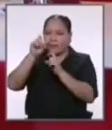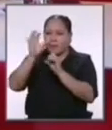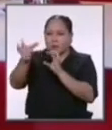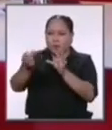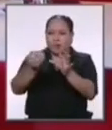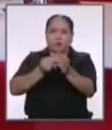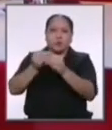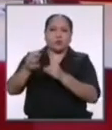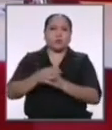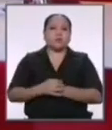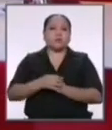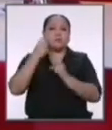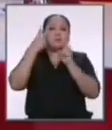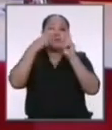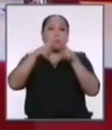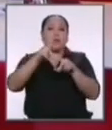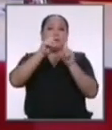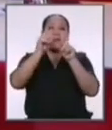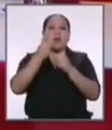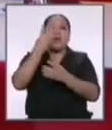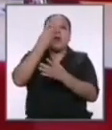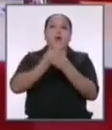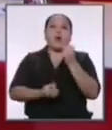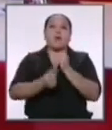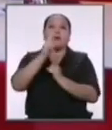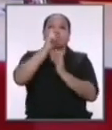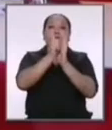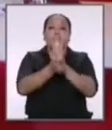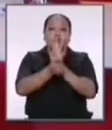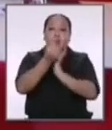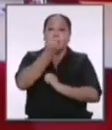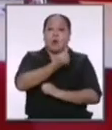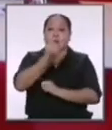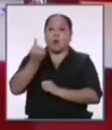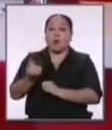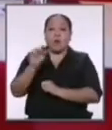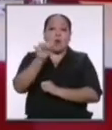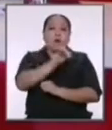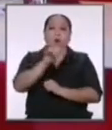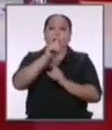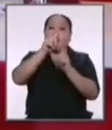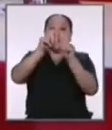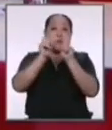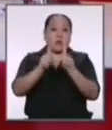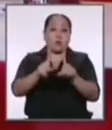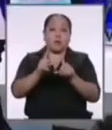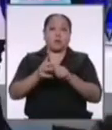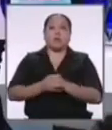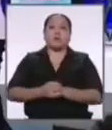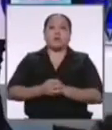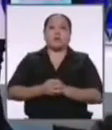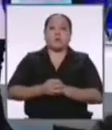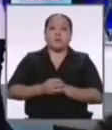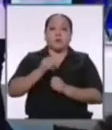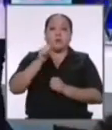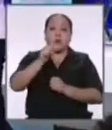así que vamos con la pregunta ambos tendrán un minuto cada uno la misma pregunta del